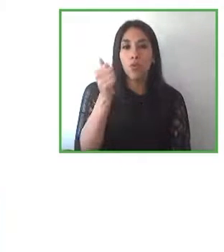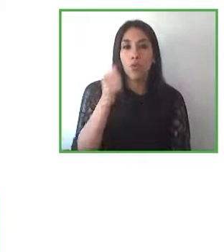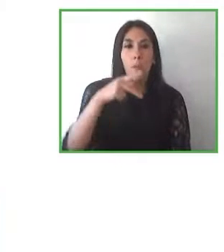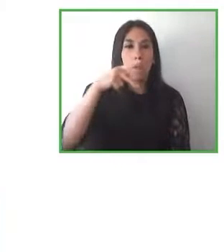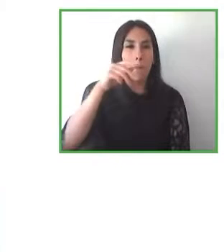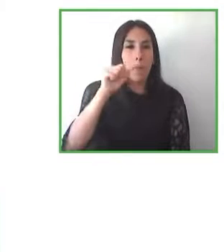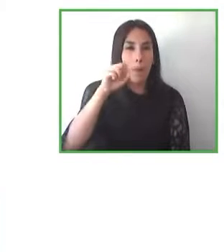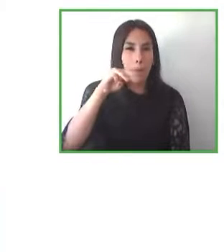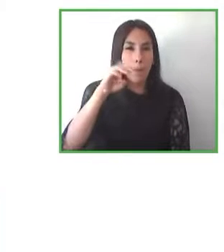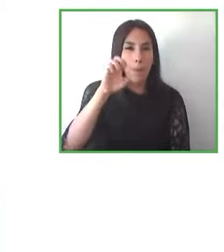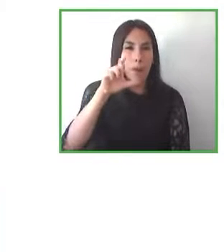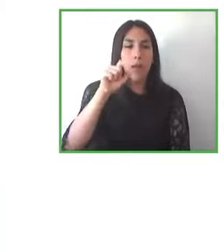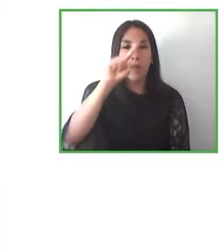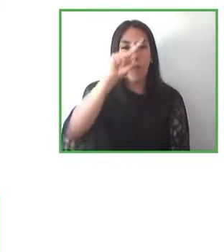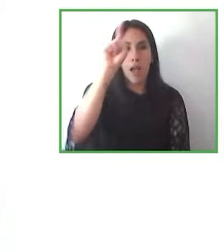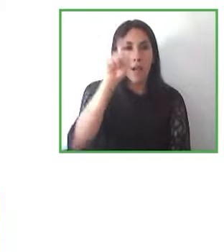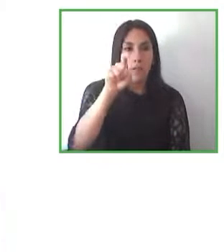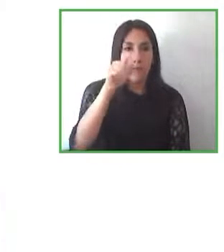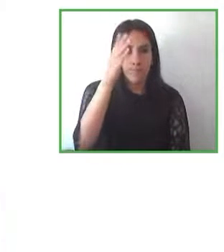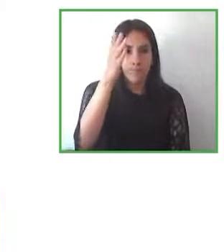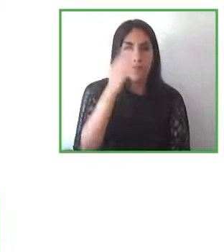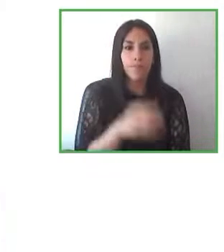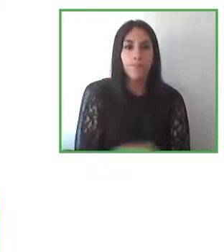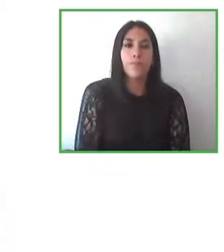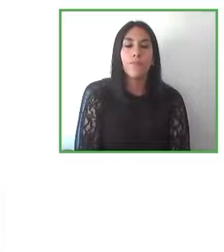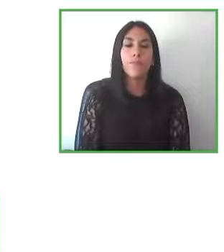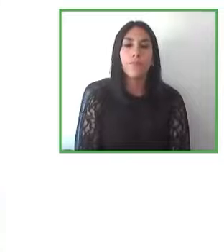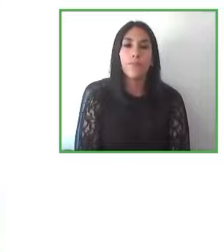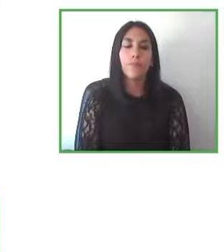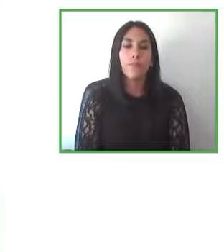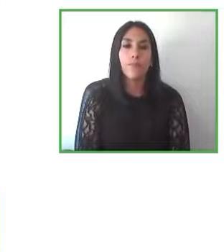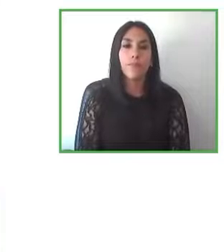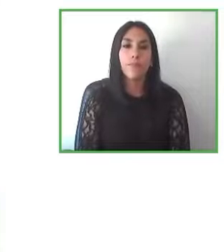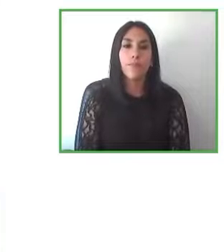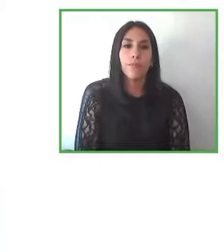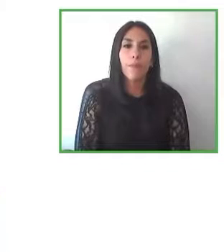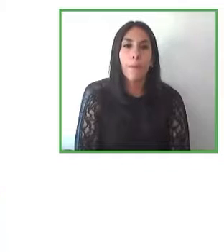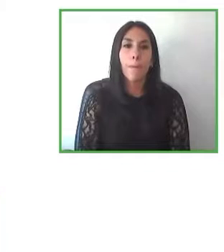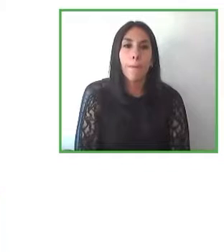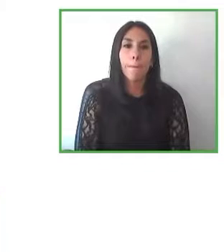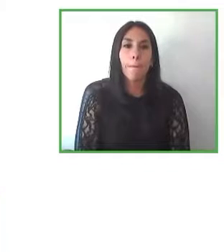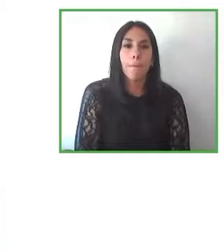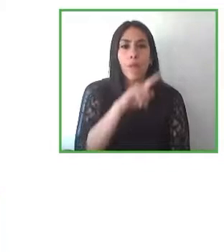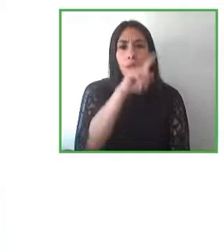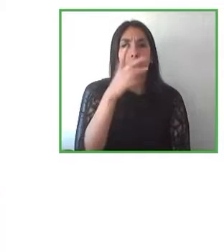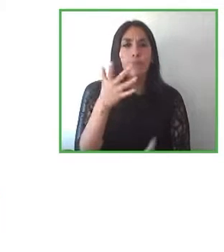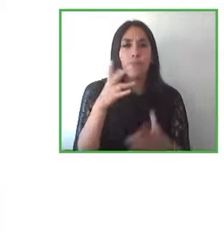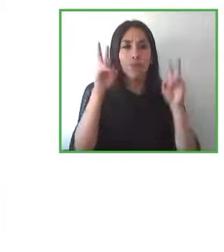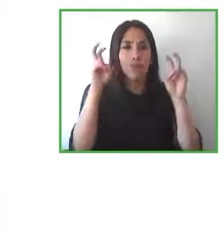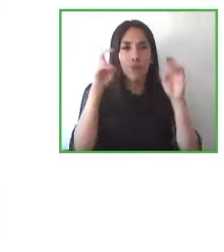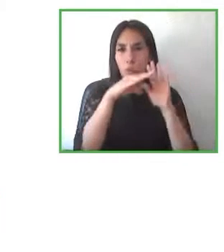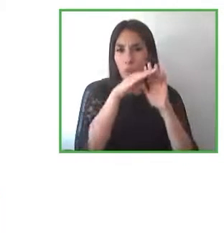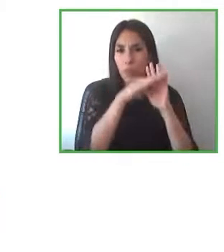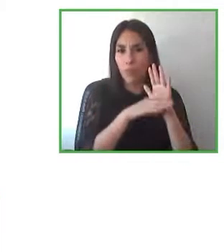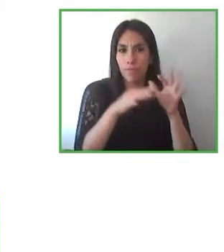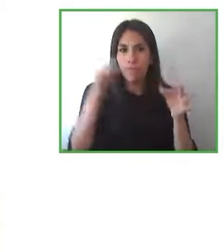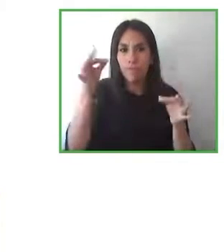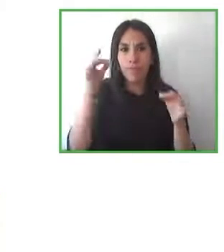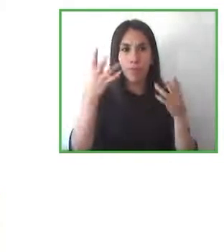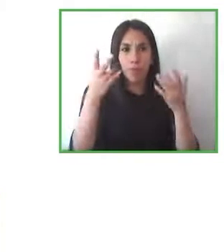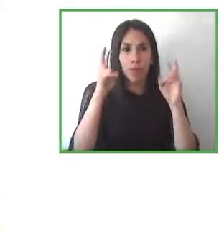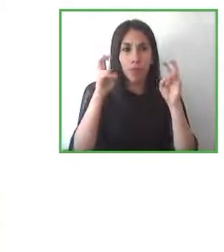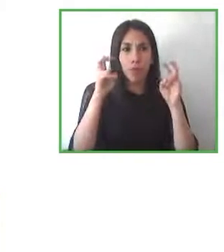las fichas temáticas ¿existe algún plan de actualización dado que ahora hay